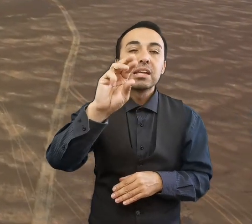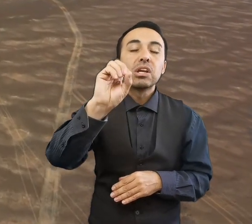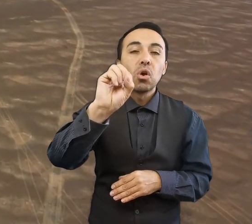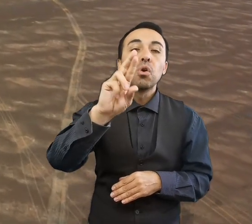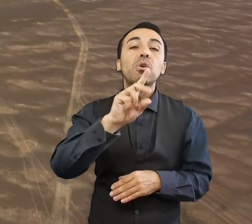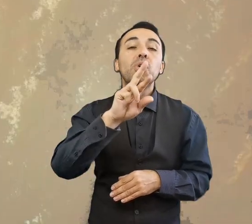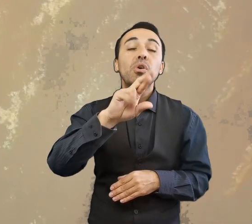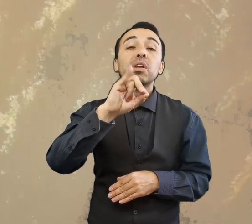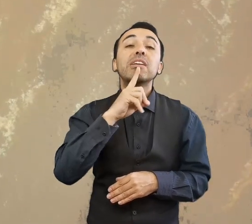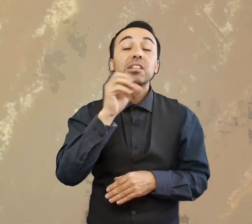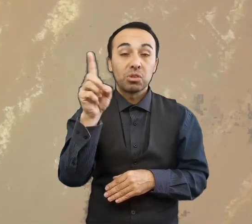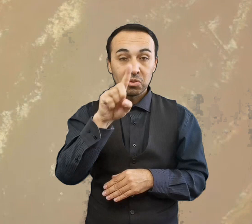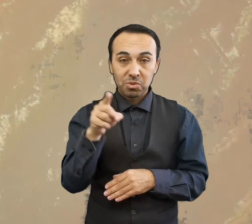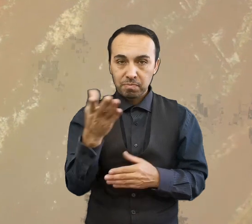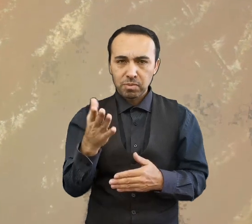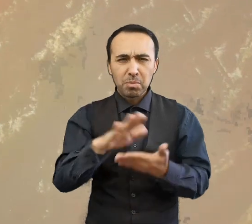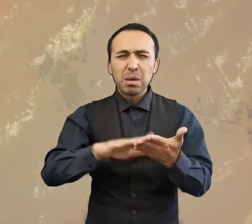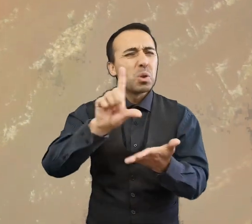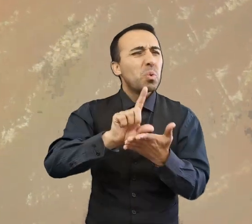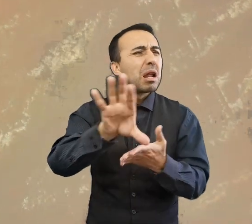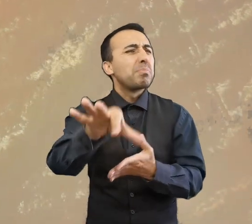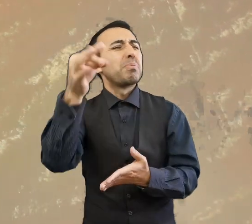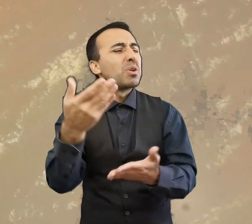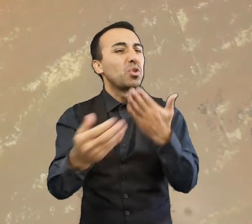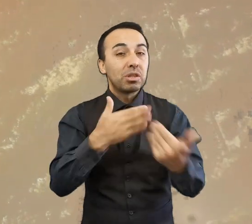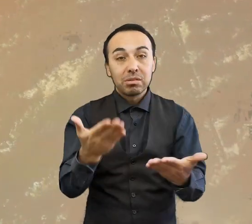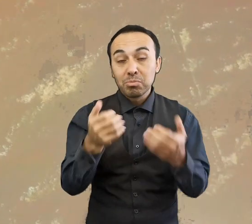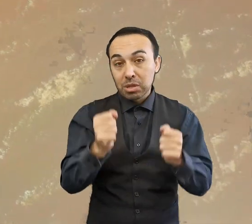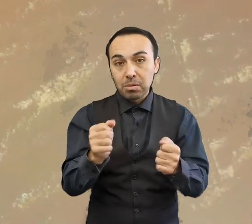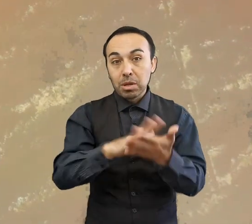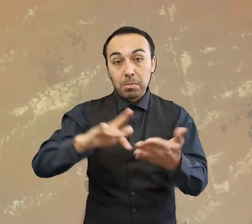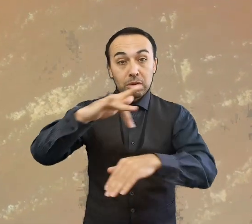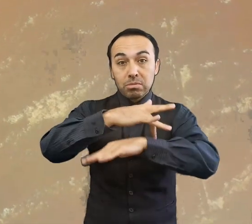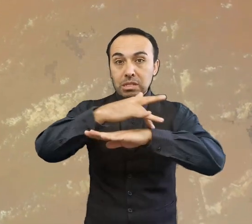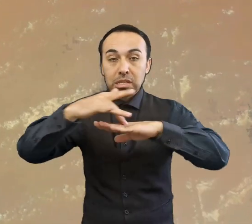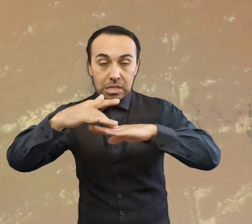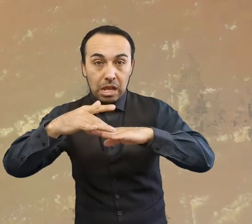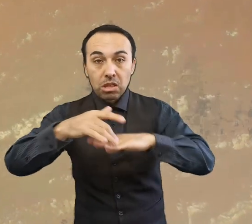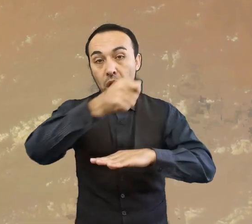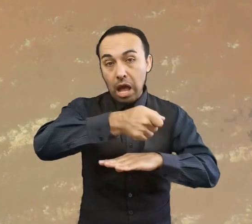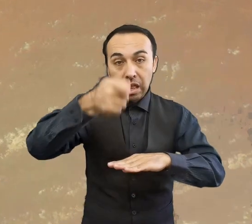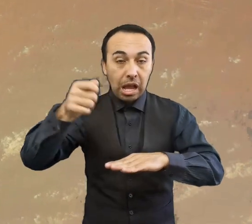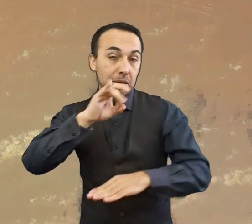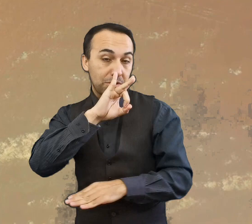los desiertos, por lo que el desierto de Atacama, ubicado en Chile, el país anfitrión de los oratorios de las Campanas, es uno de los mejores